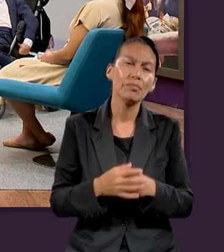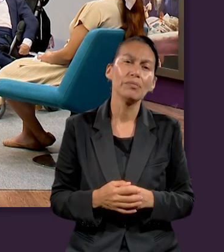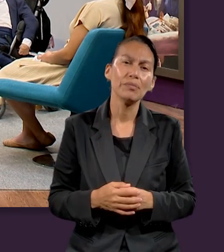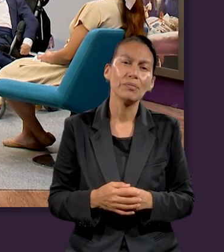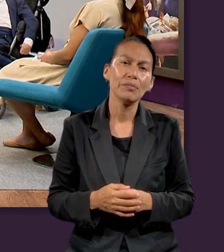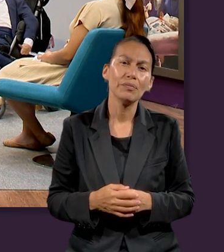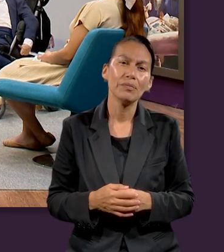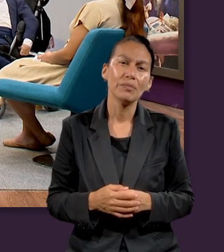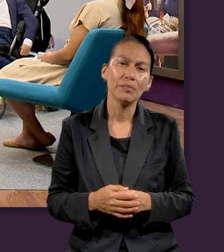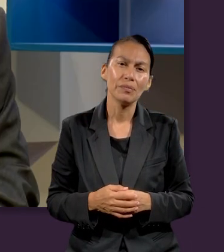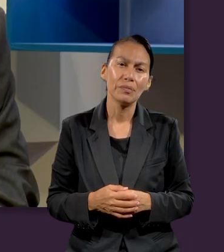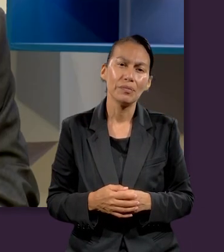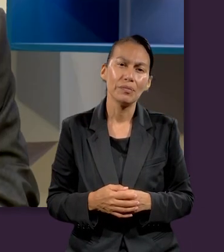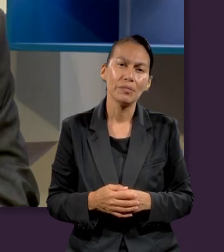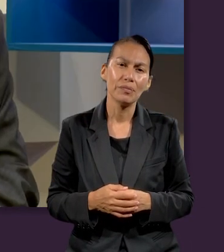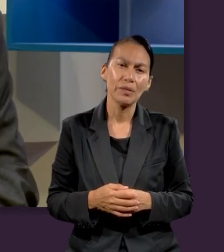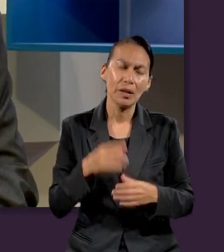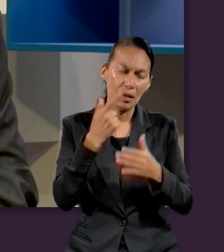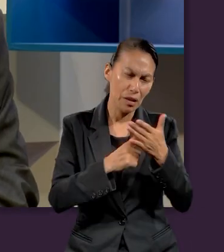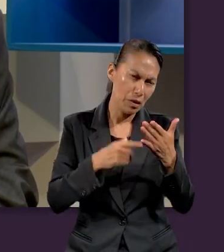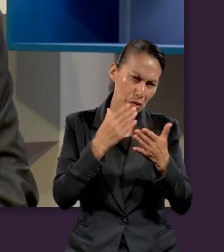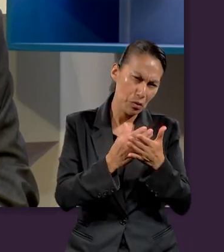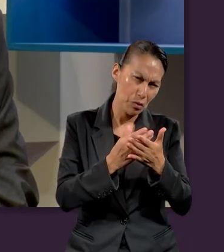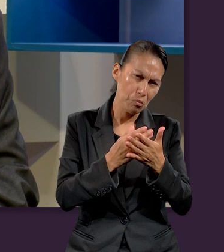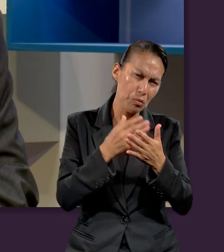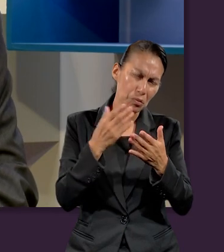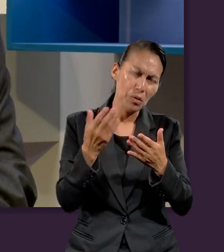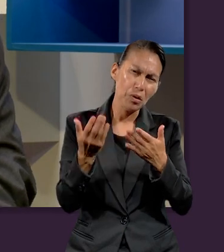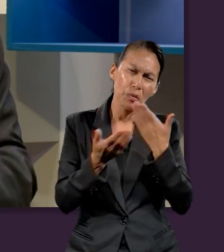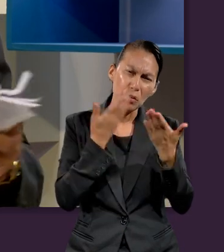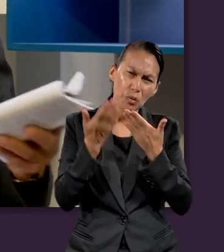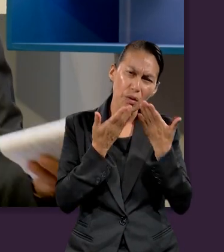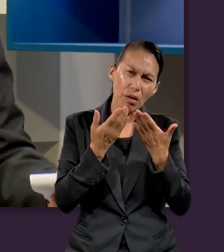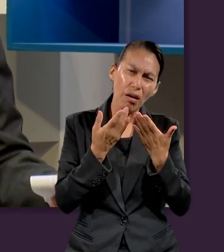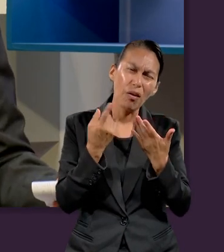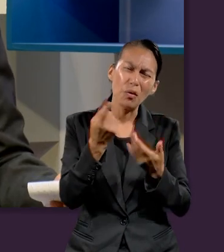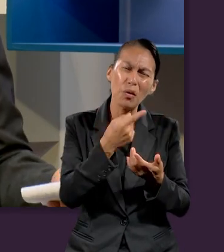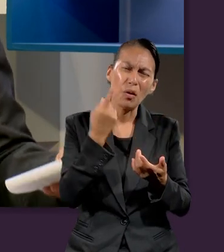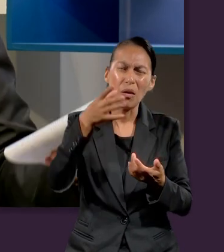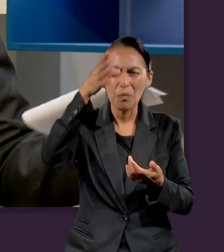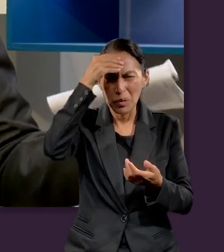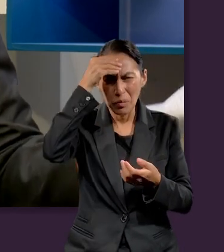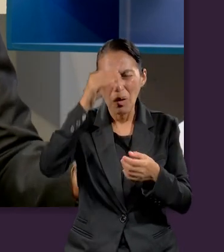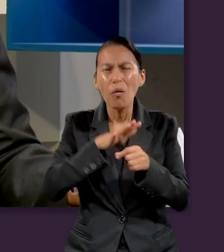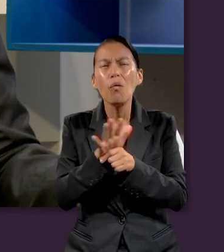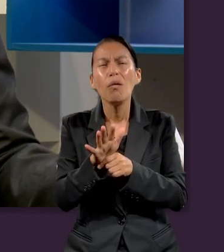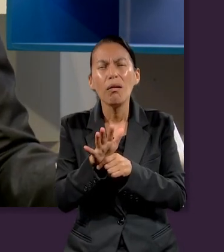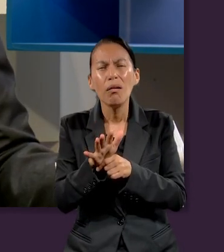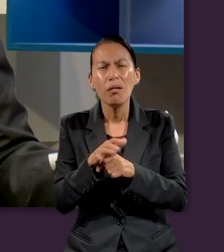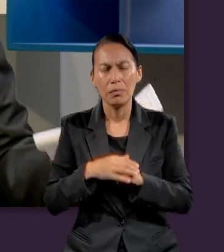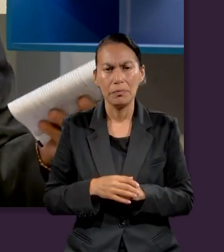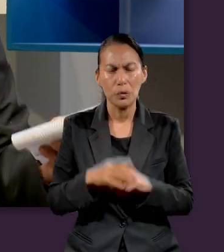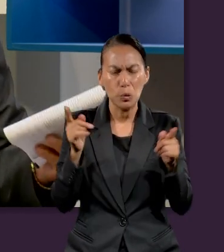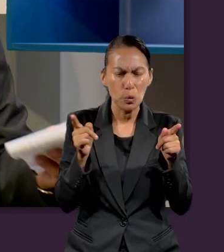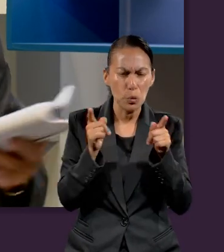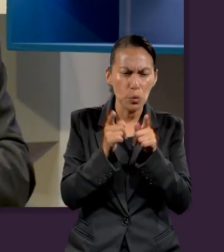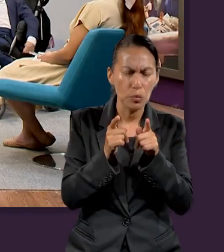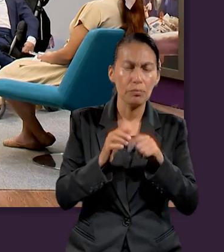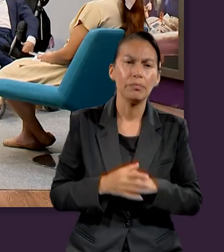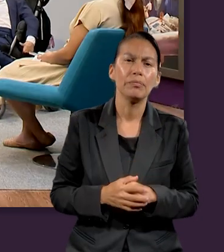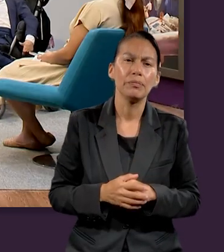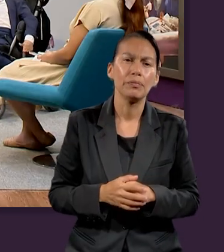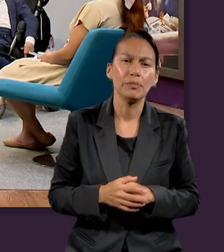sigue regularmente estos repasos de la lección. ¿Qué aprendimos? ¿Qué aprendieron ustedes? Así muy